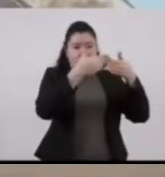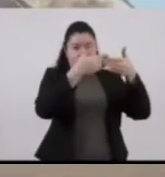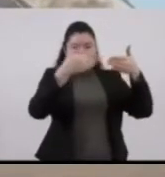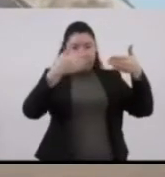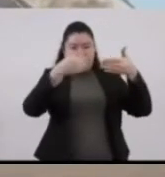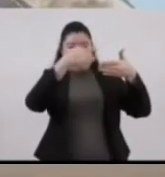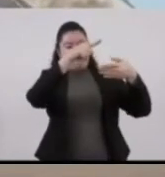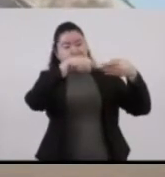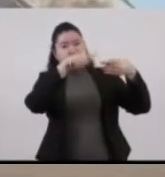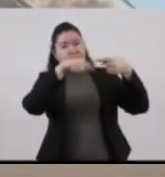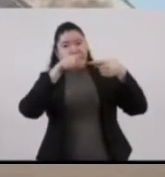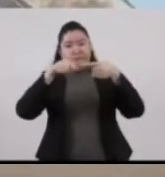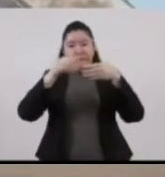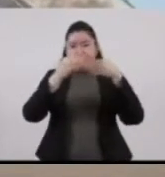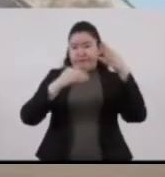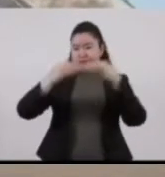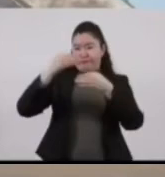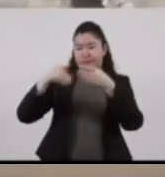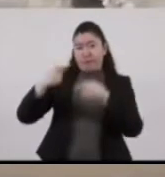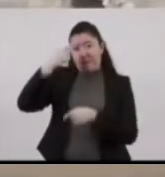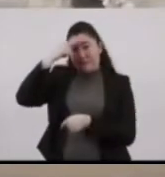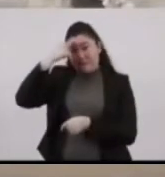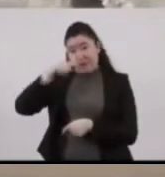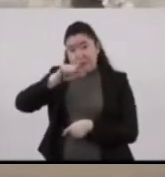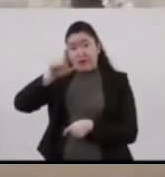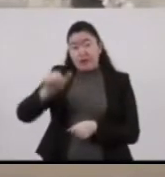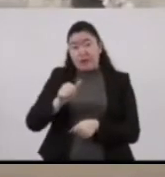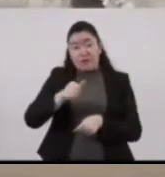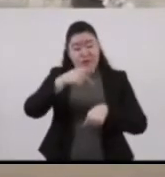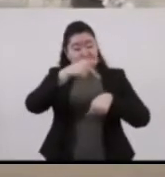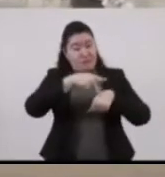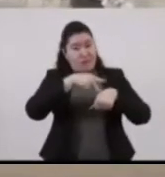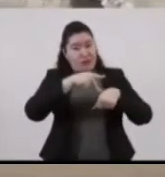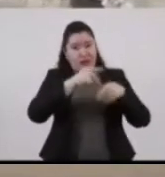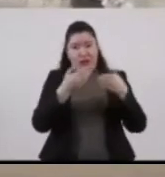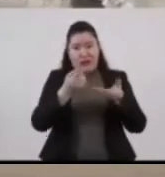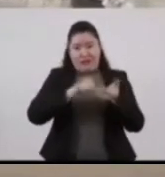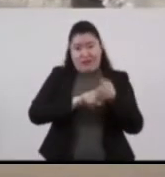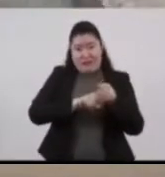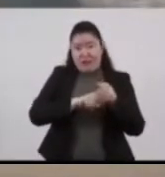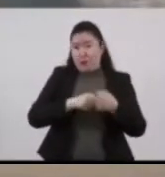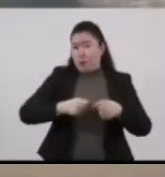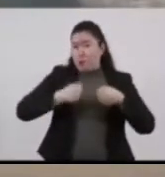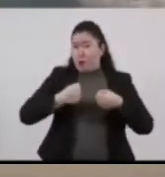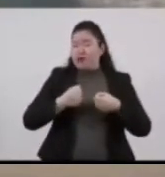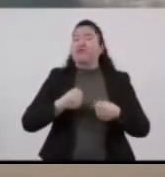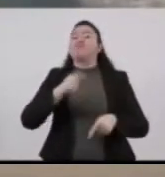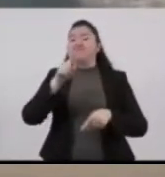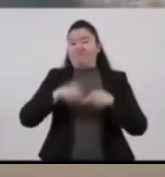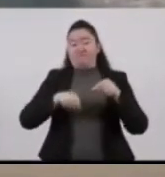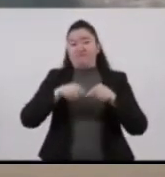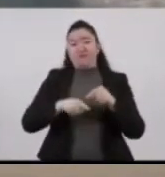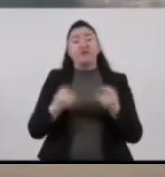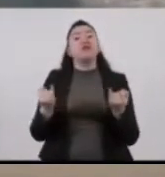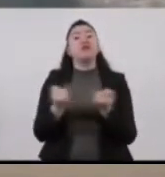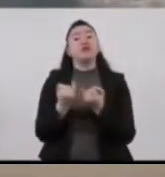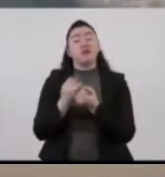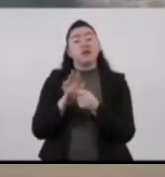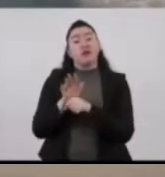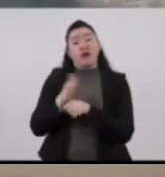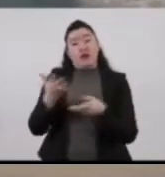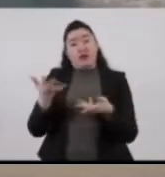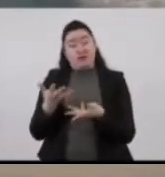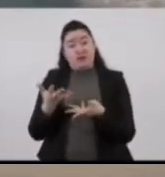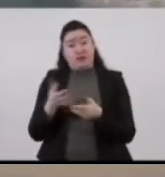posterior desmontaje de las tabletas de concreto. Asimismo, y siguiendo los procedimientos correspondientes, se